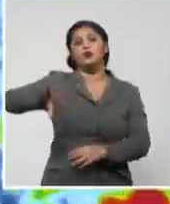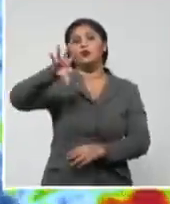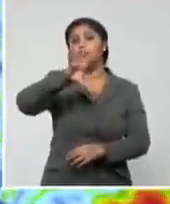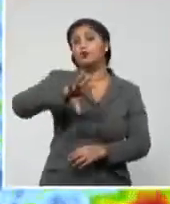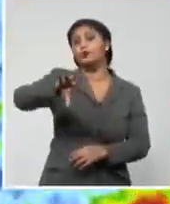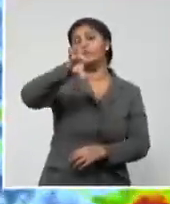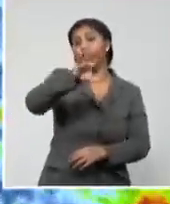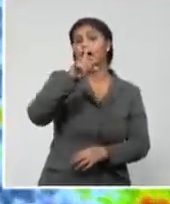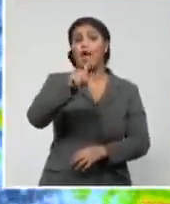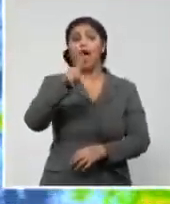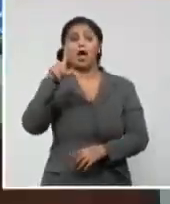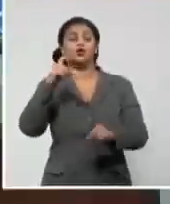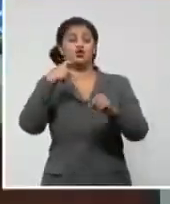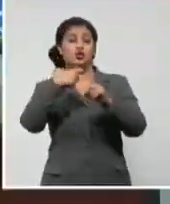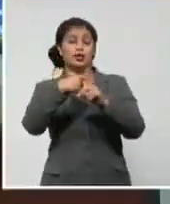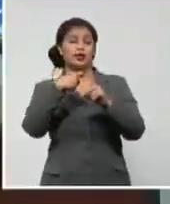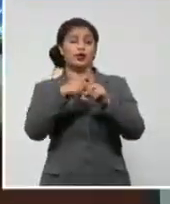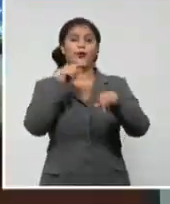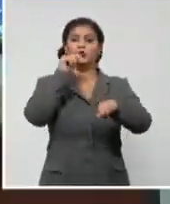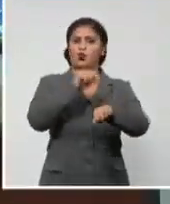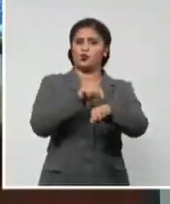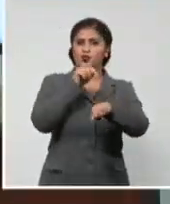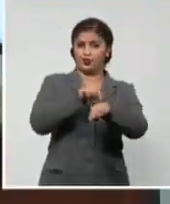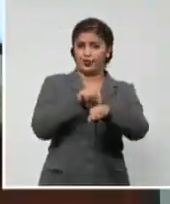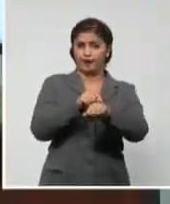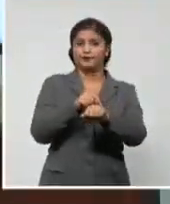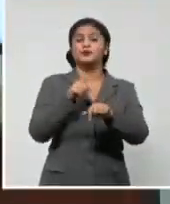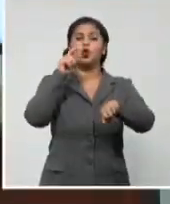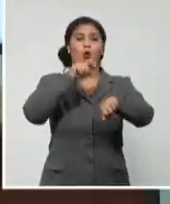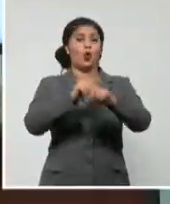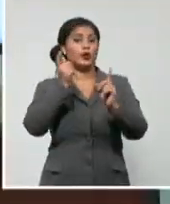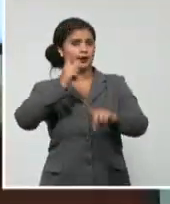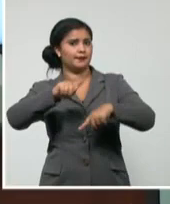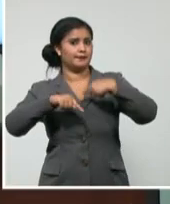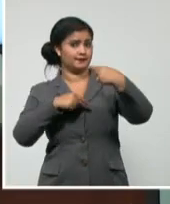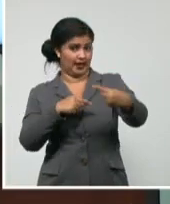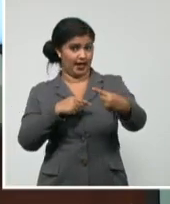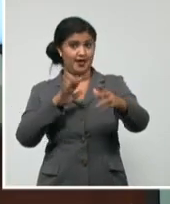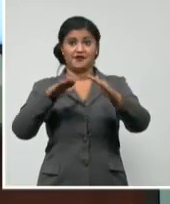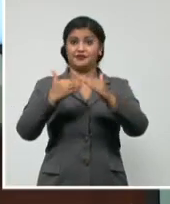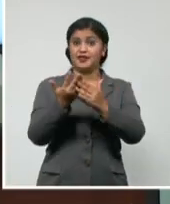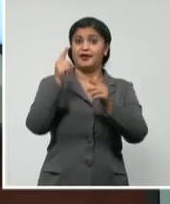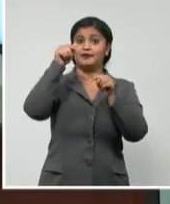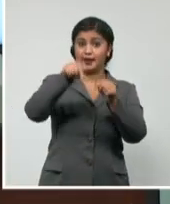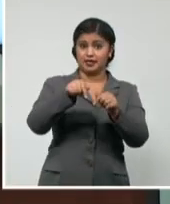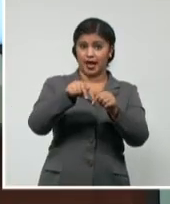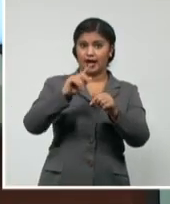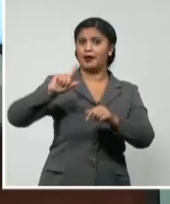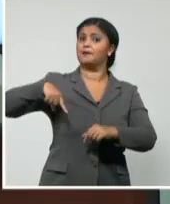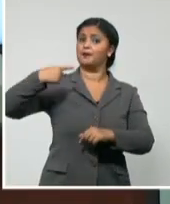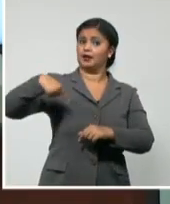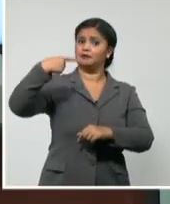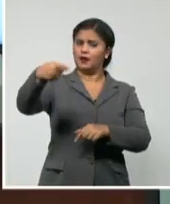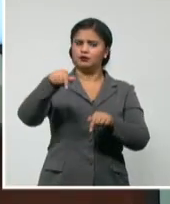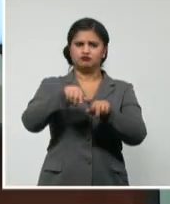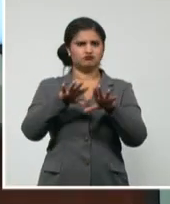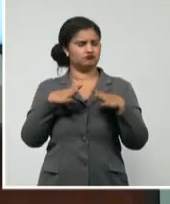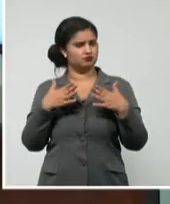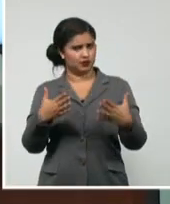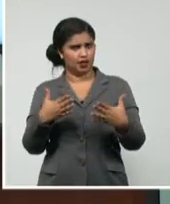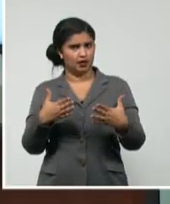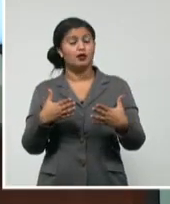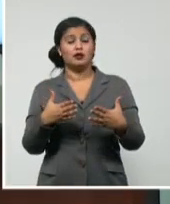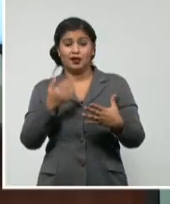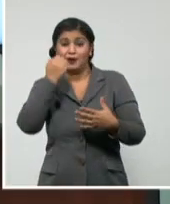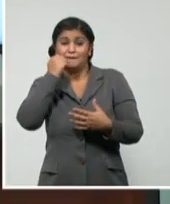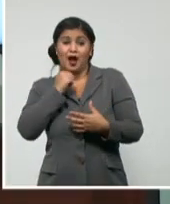a 11 kilómetros por hora. ¿Qué sucederá en las próximas 24 a 48 horas sobre este sistema? Pues como les decía, ganará